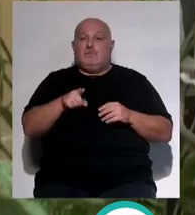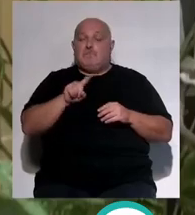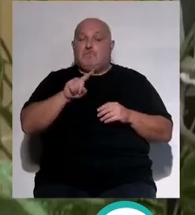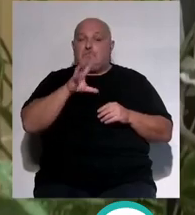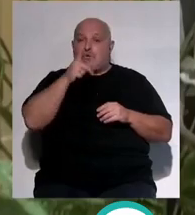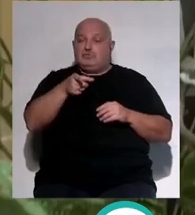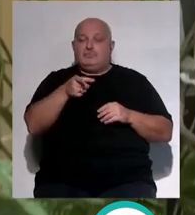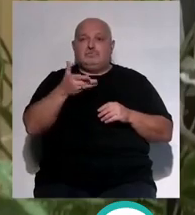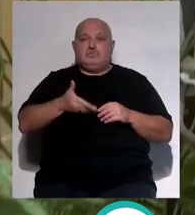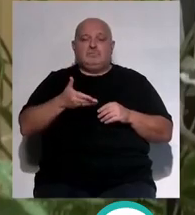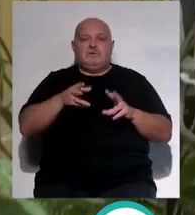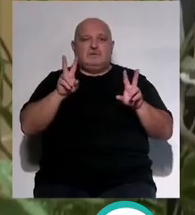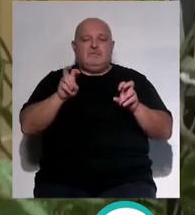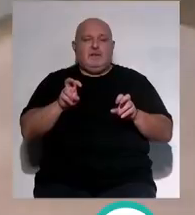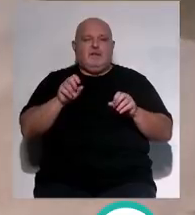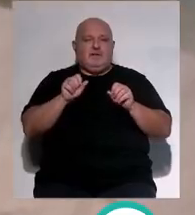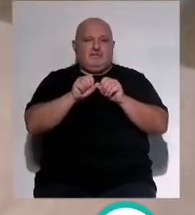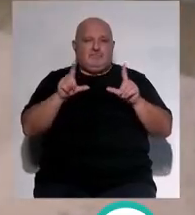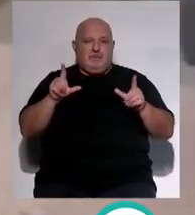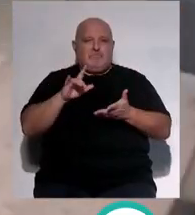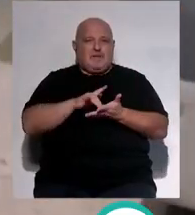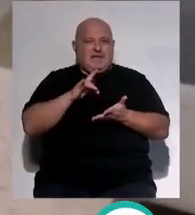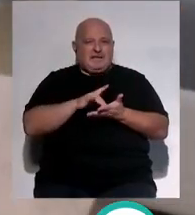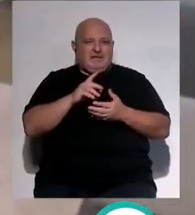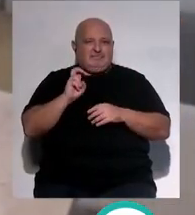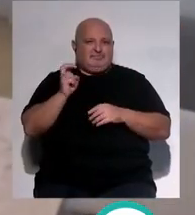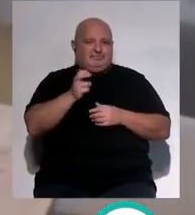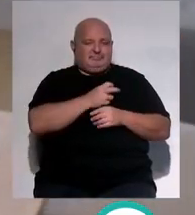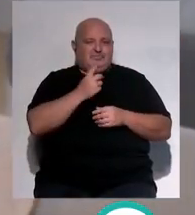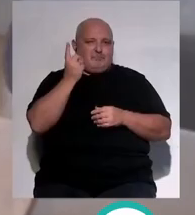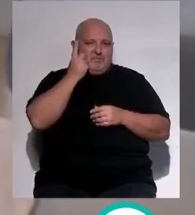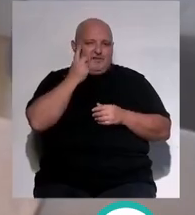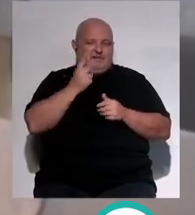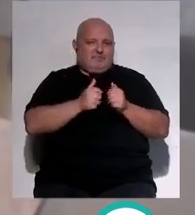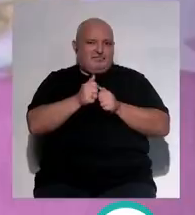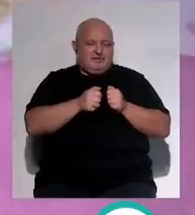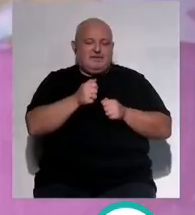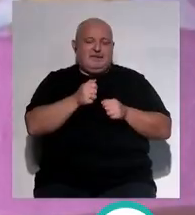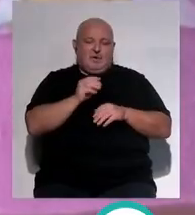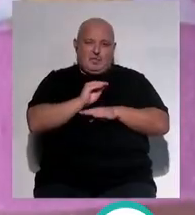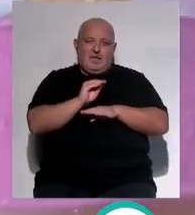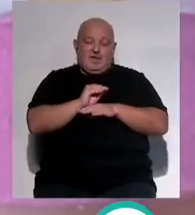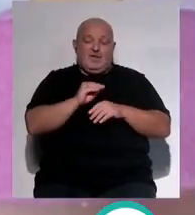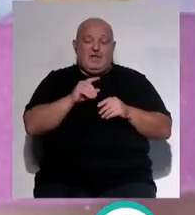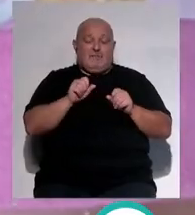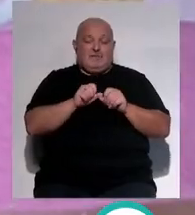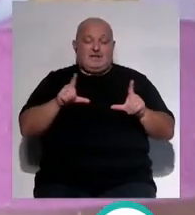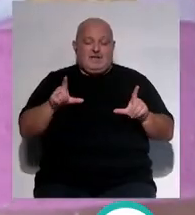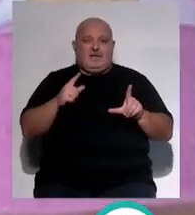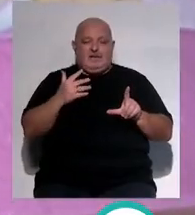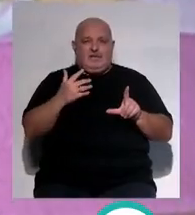importante el tema de pantallas que eso es un tema que hablamos reiteradamente pero es que es verdad que la pantalla